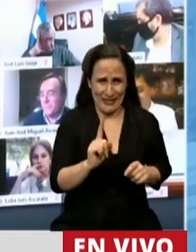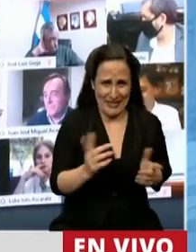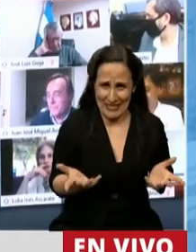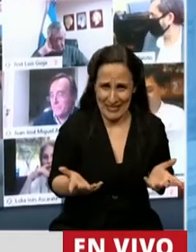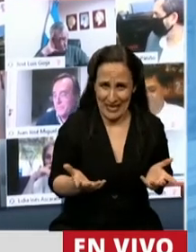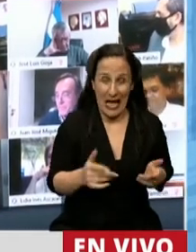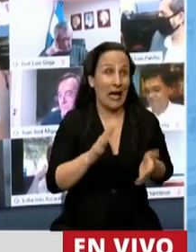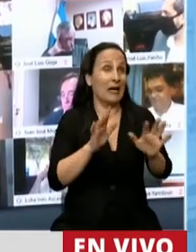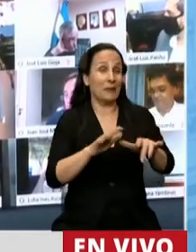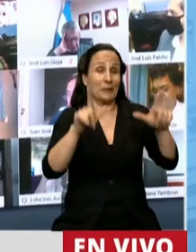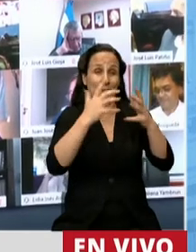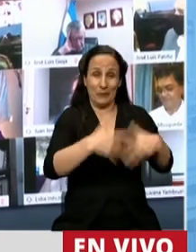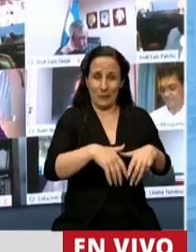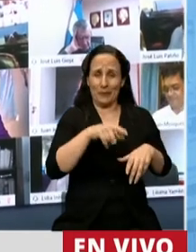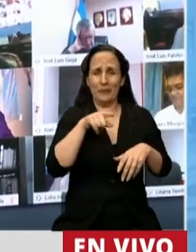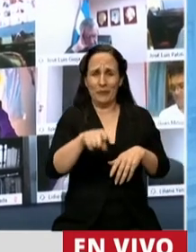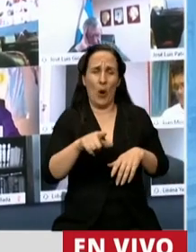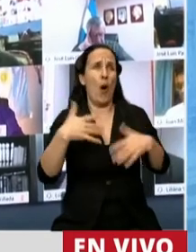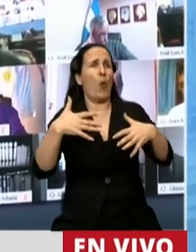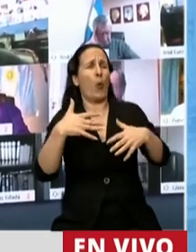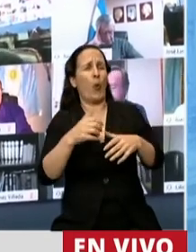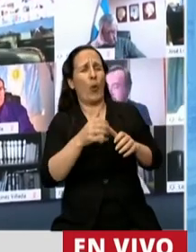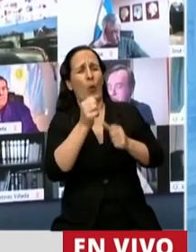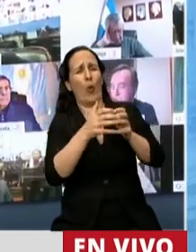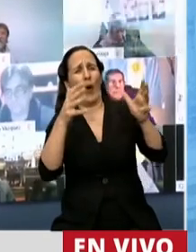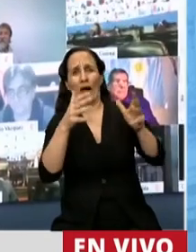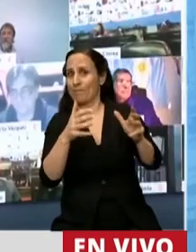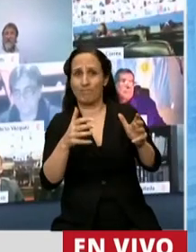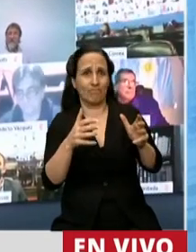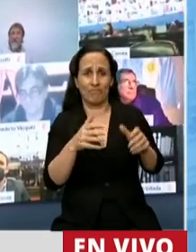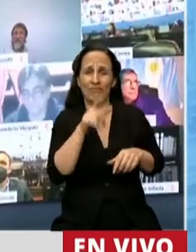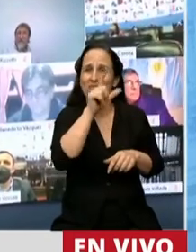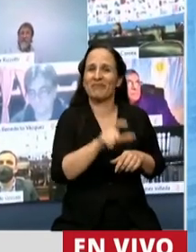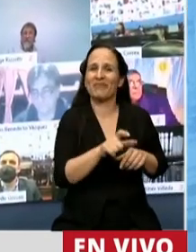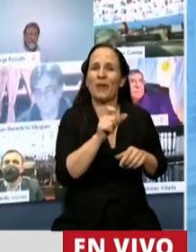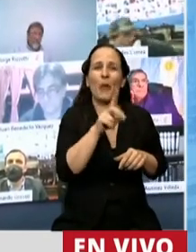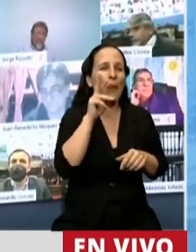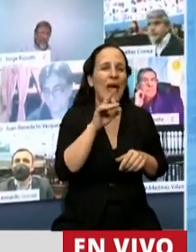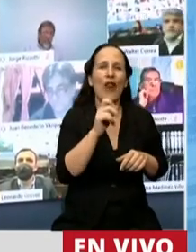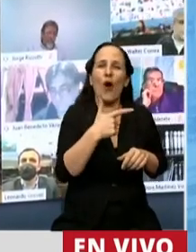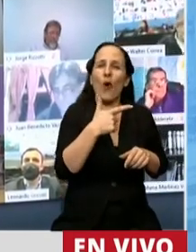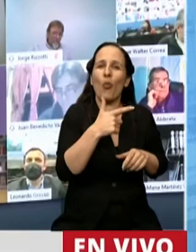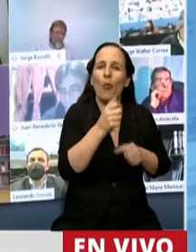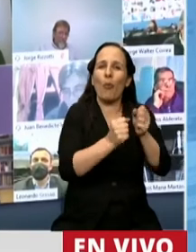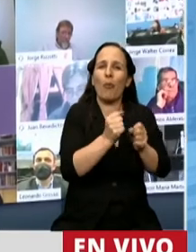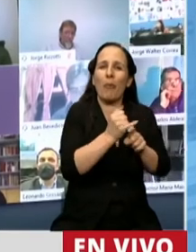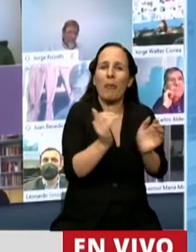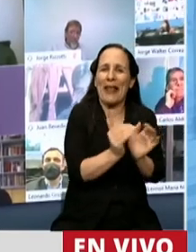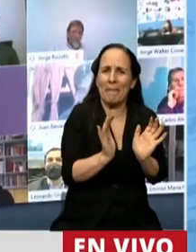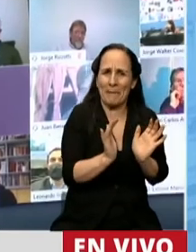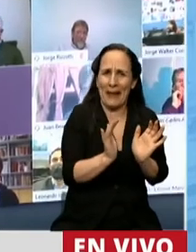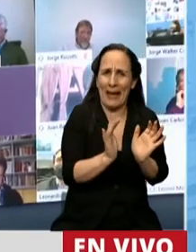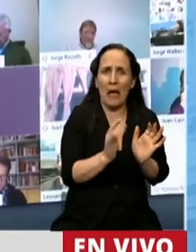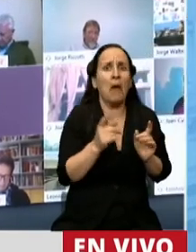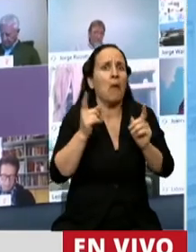software ni de economía del conocimiento. Vero tiene una pyme, pero me parece que tampoco está mal que